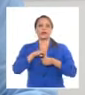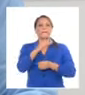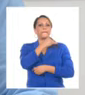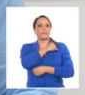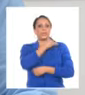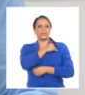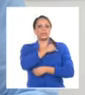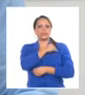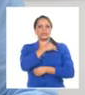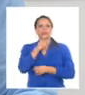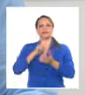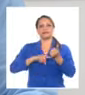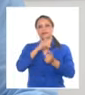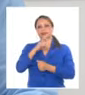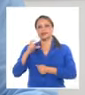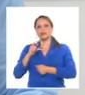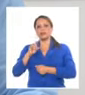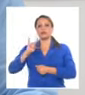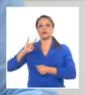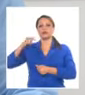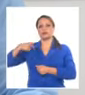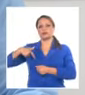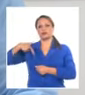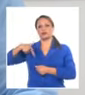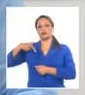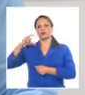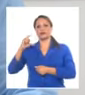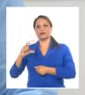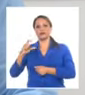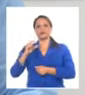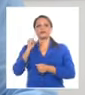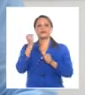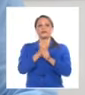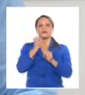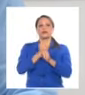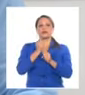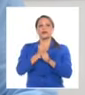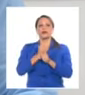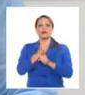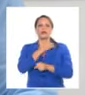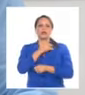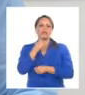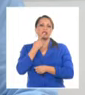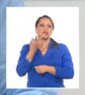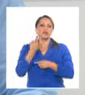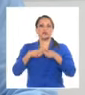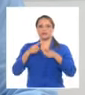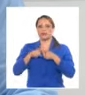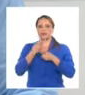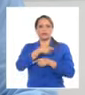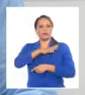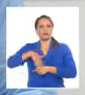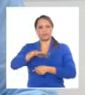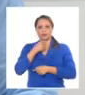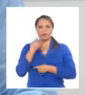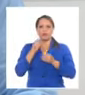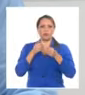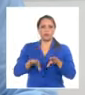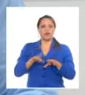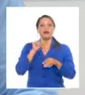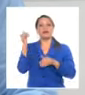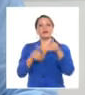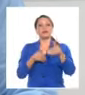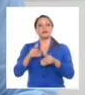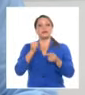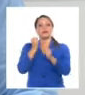del partido, la Unión de Jóvenes Comunistas, trabajadores no militantes y, por supuesto, donde participan